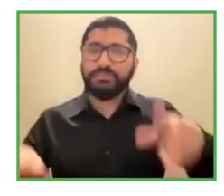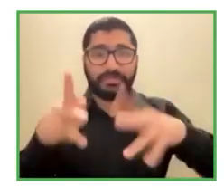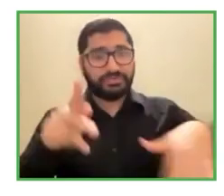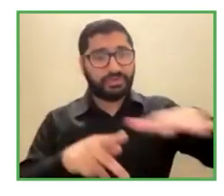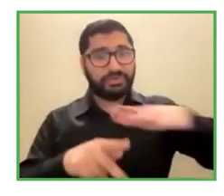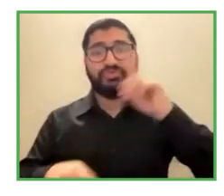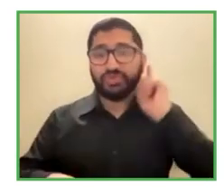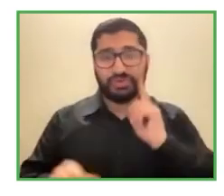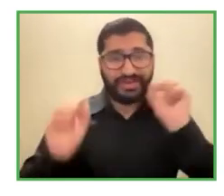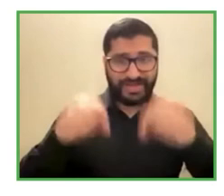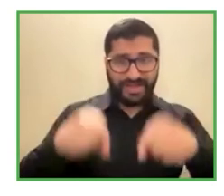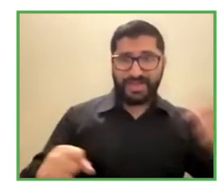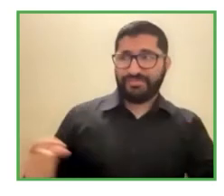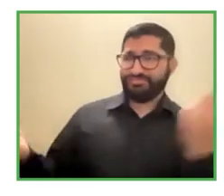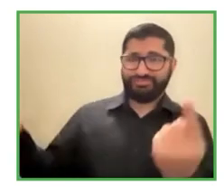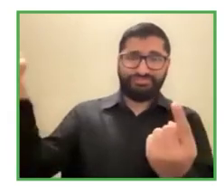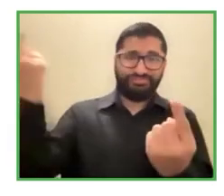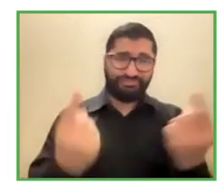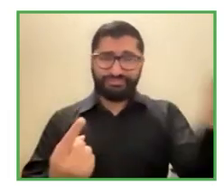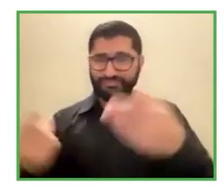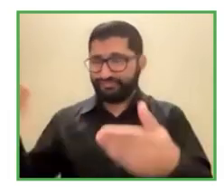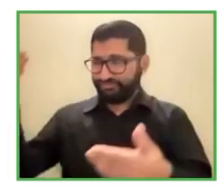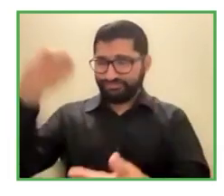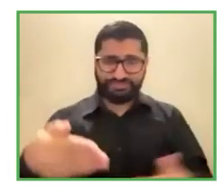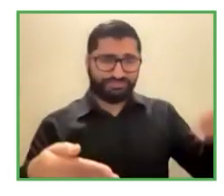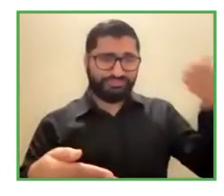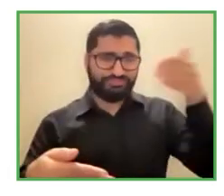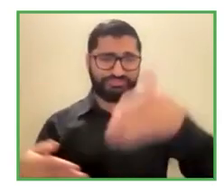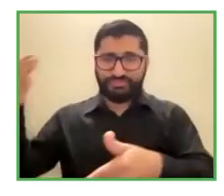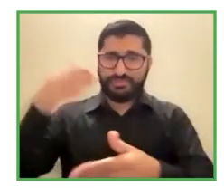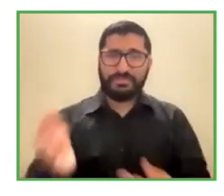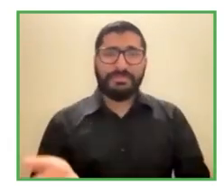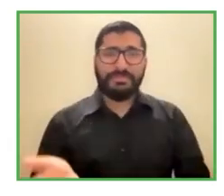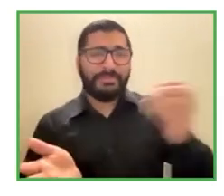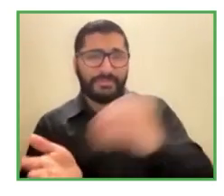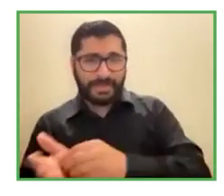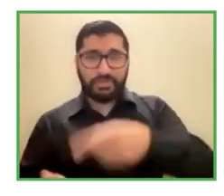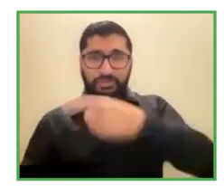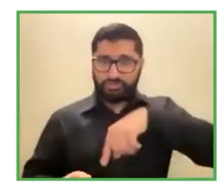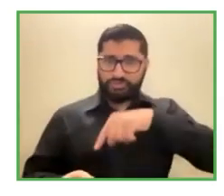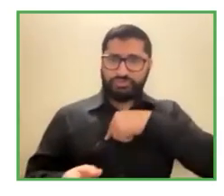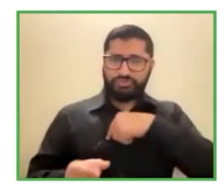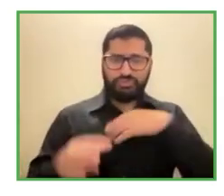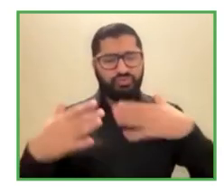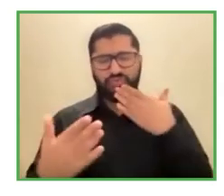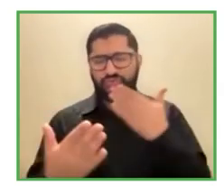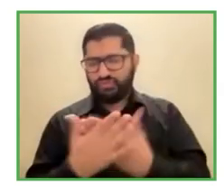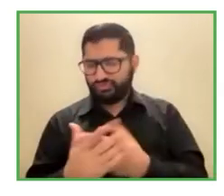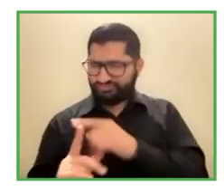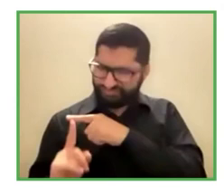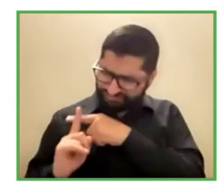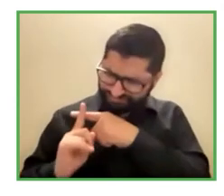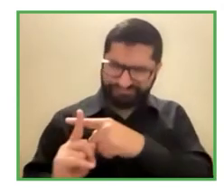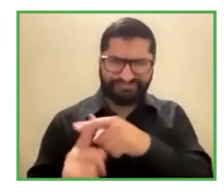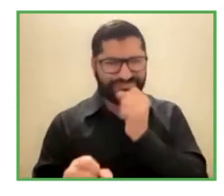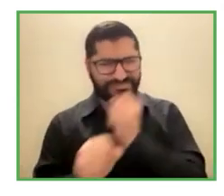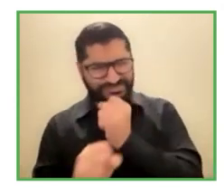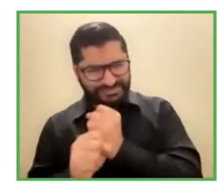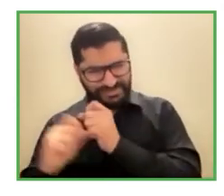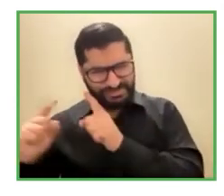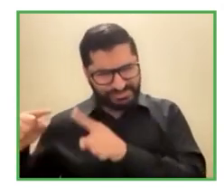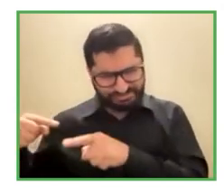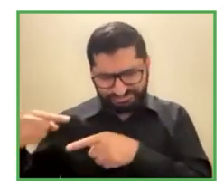de manera muy intensiva trabajamos en crear redes con centros de educación